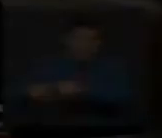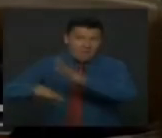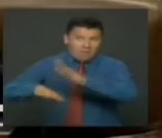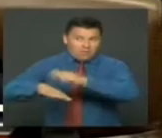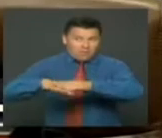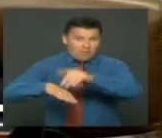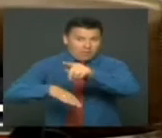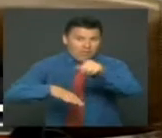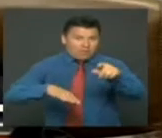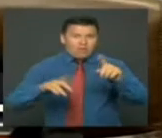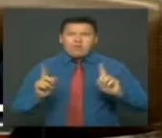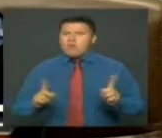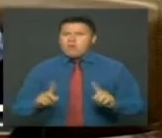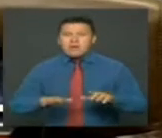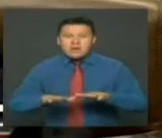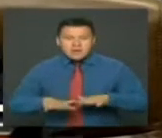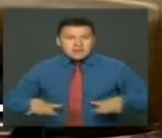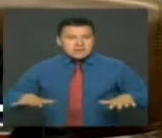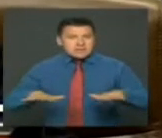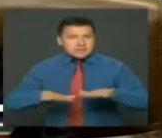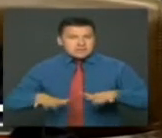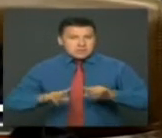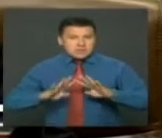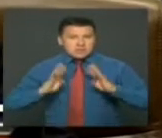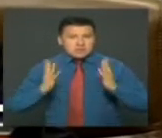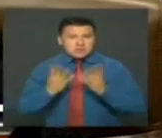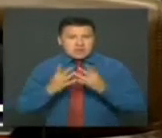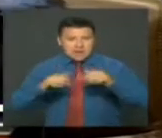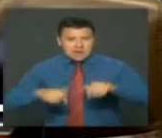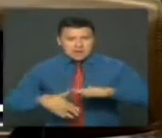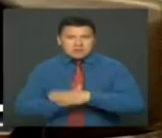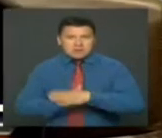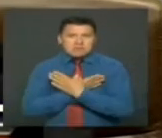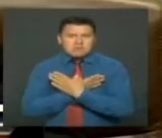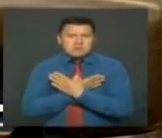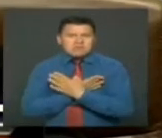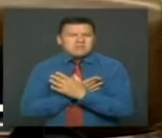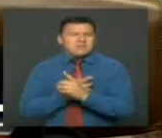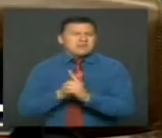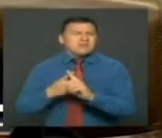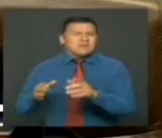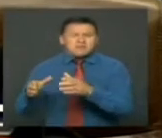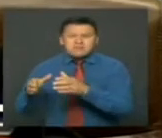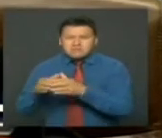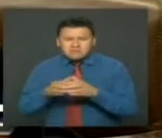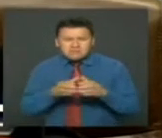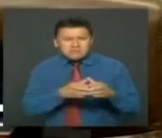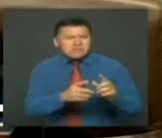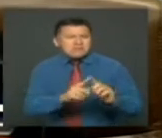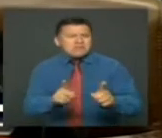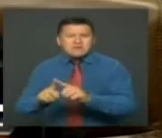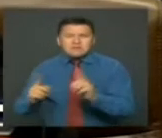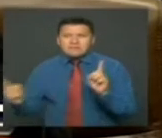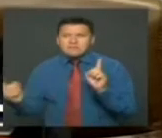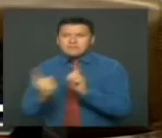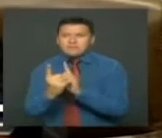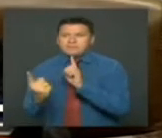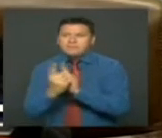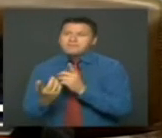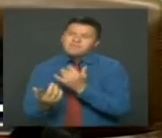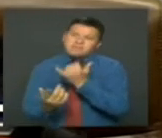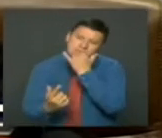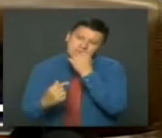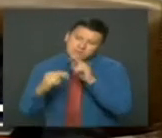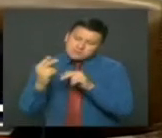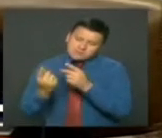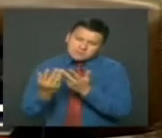...que en estos espacios, como el Congreso de la República, donde las distintas posiciones se pueden encontrar, es donde construiremos